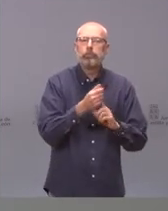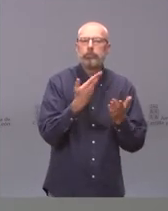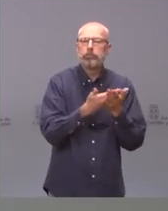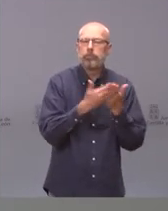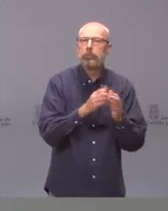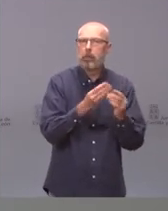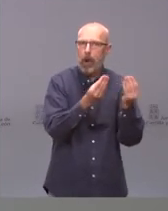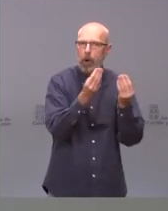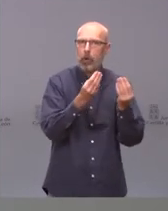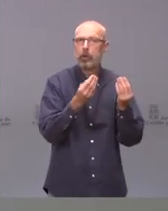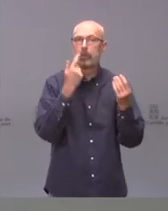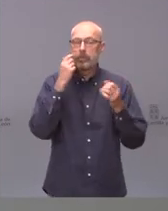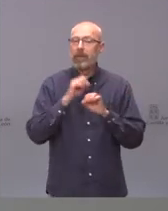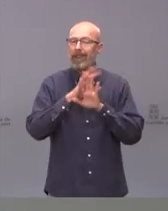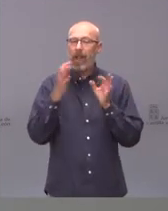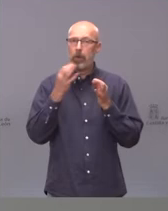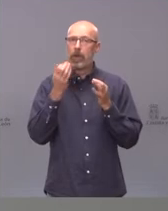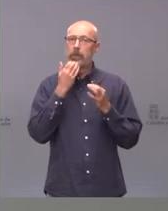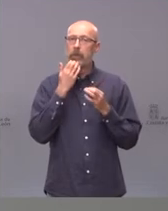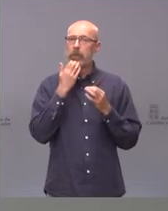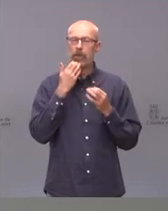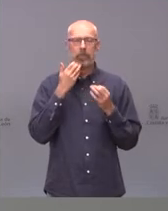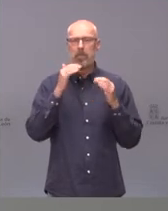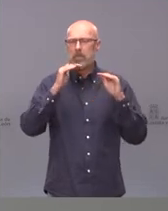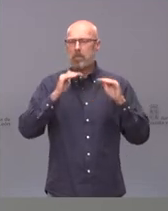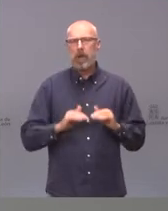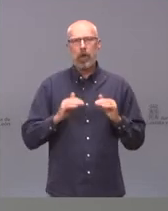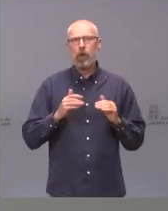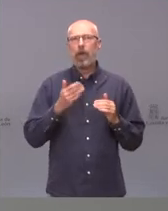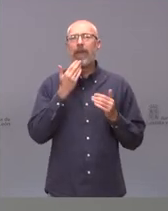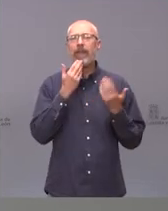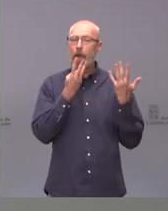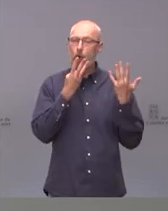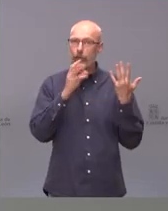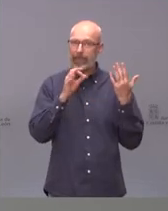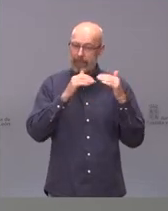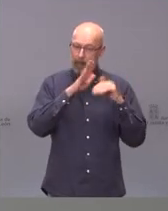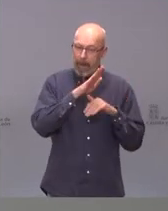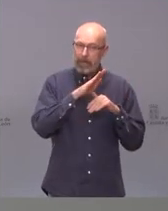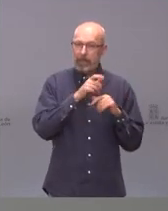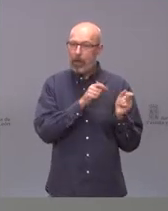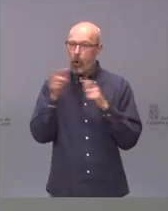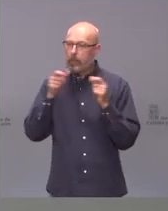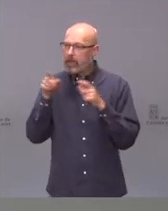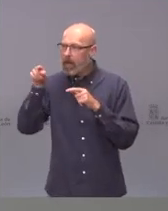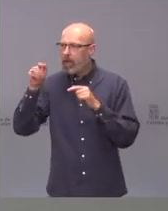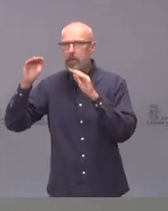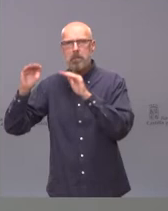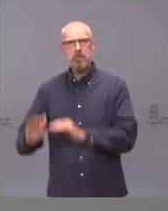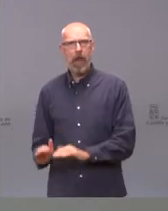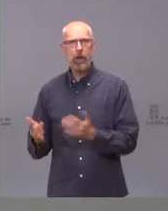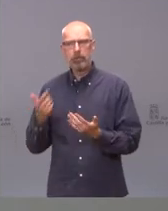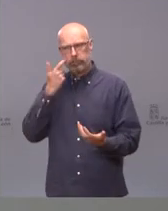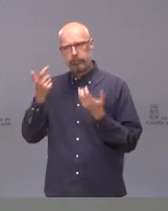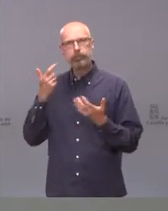es que hay una bajada espectacular de personas ingresadas por encima de los 80 años. Es decir, el impacto que está teniendo la